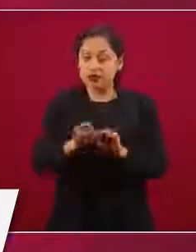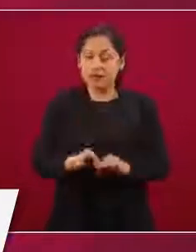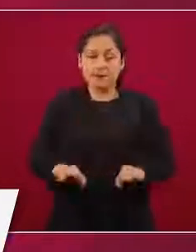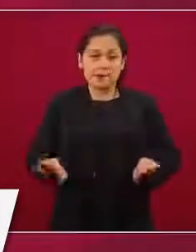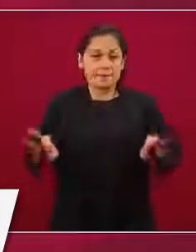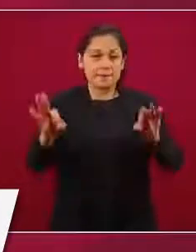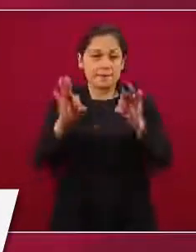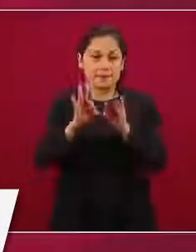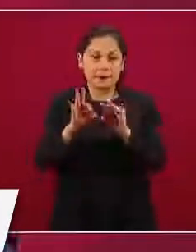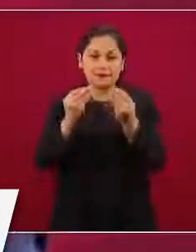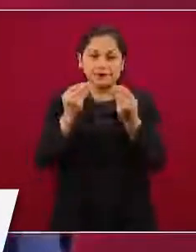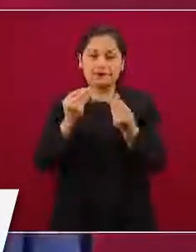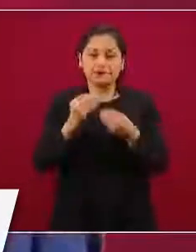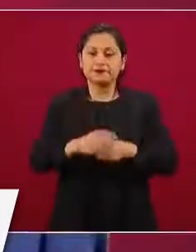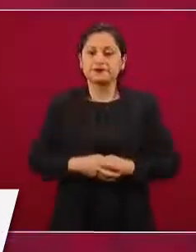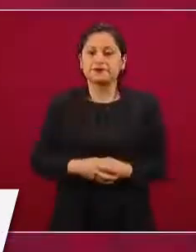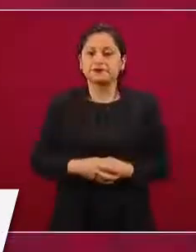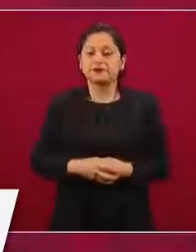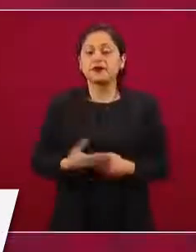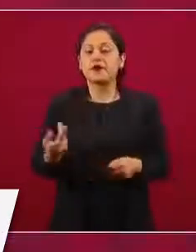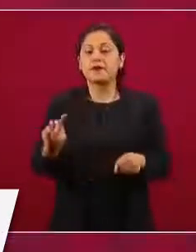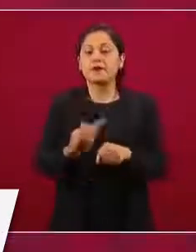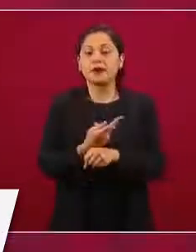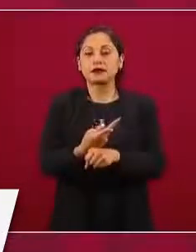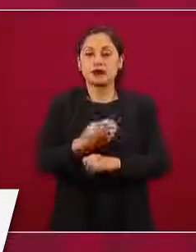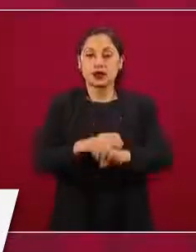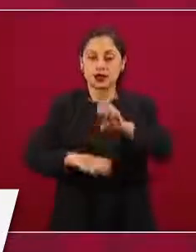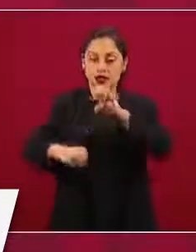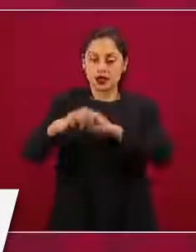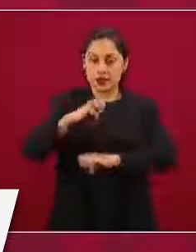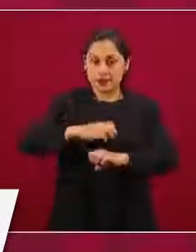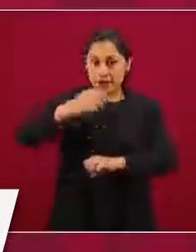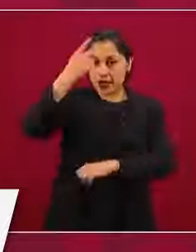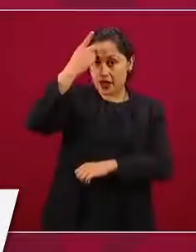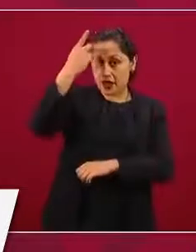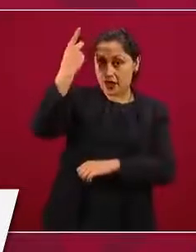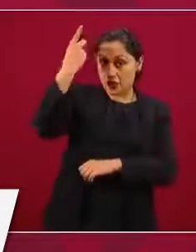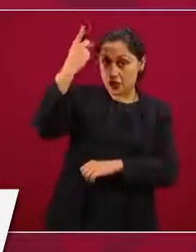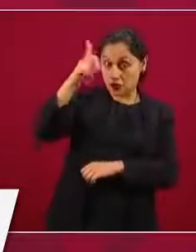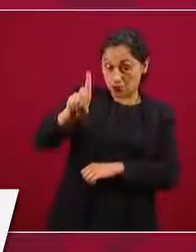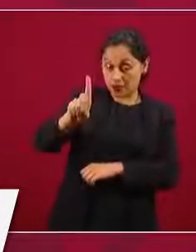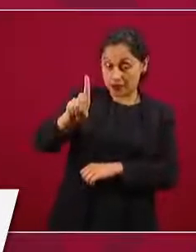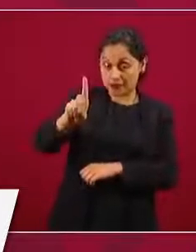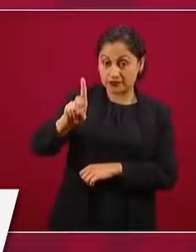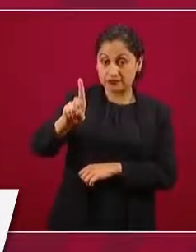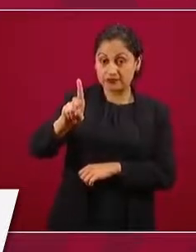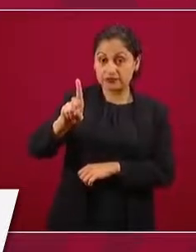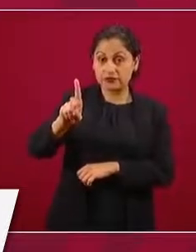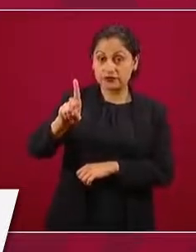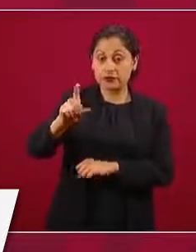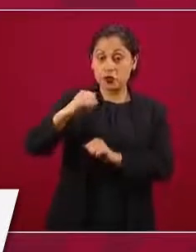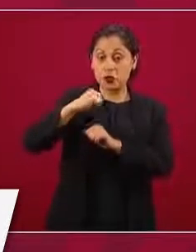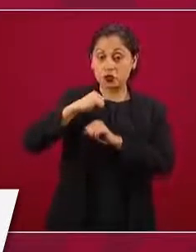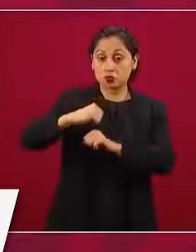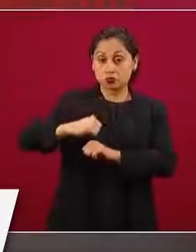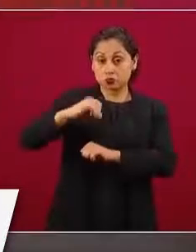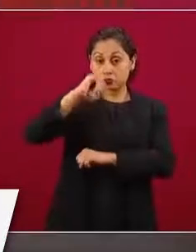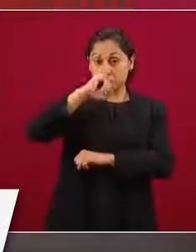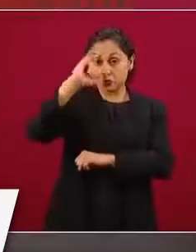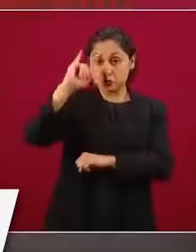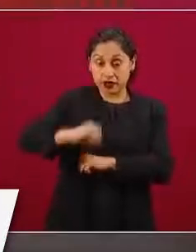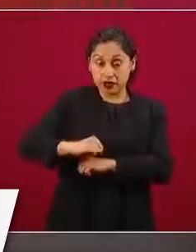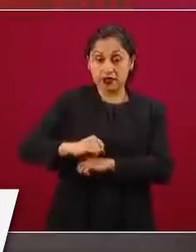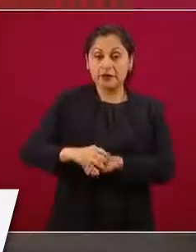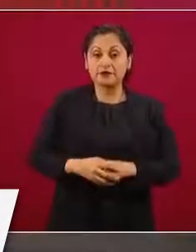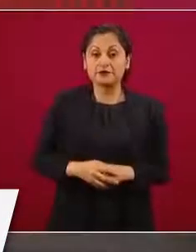patronal, los patrones aumentan su aportación de